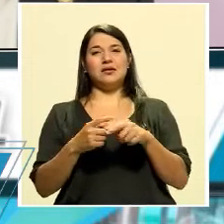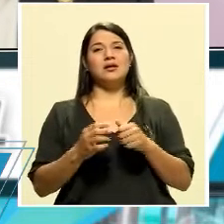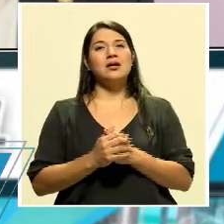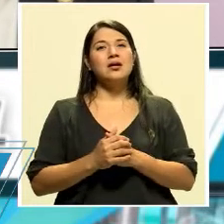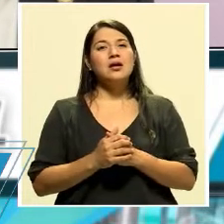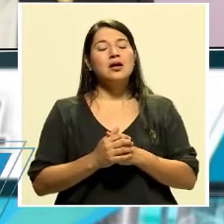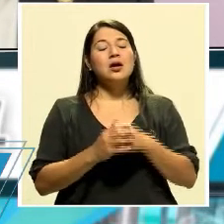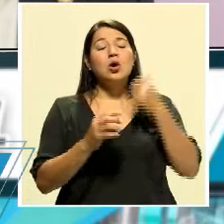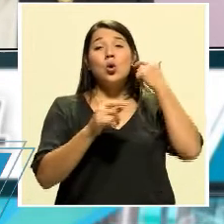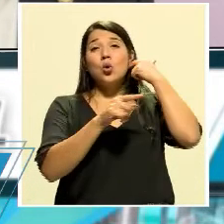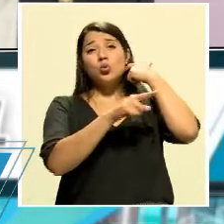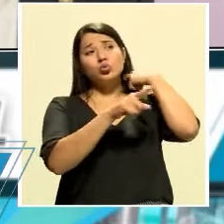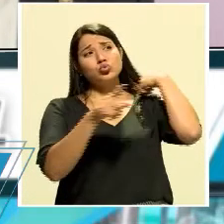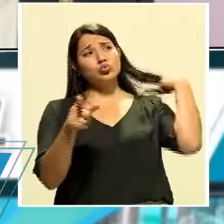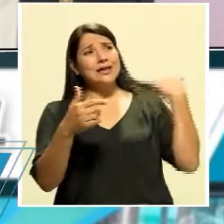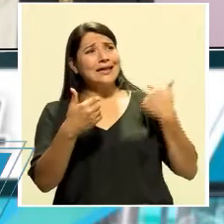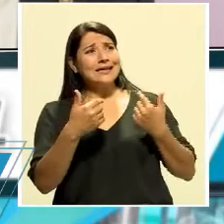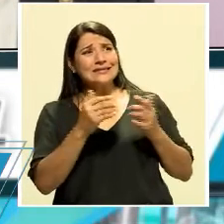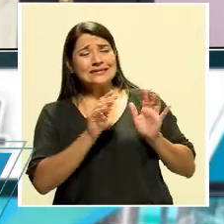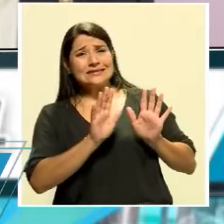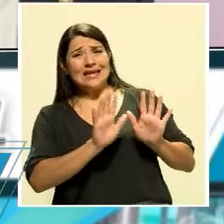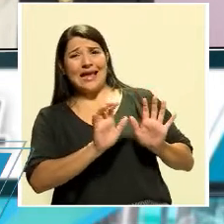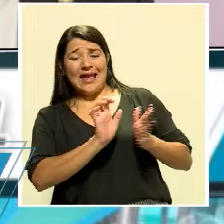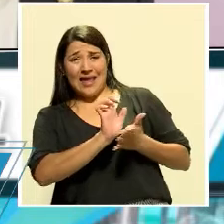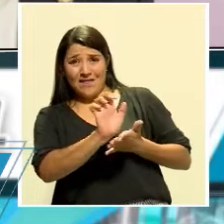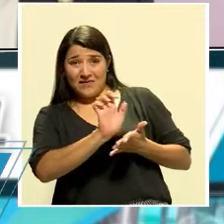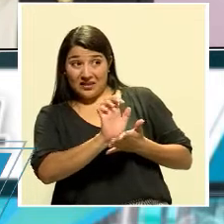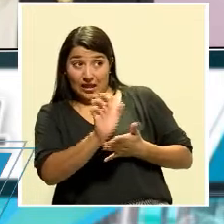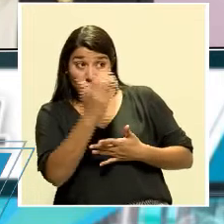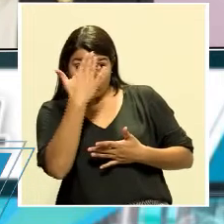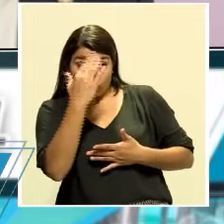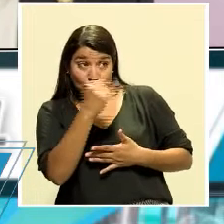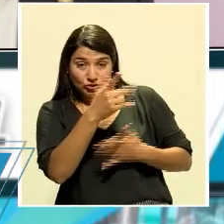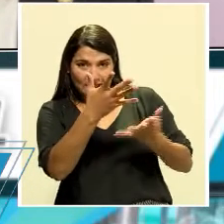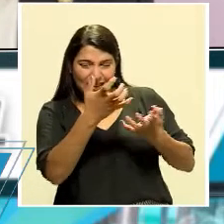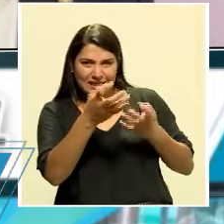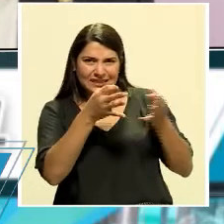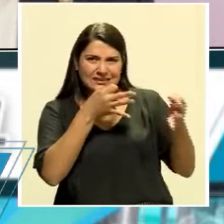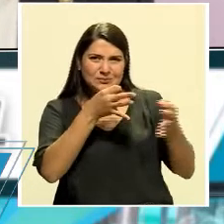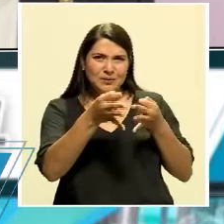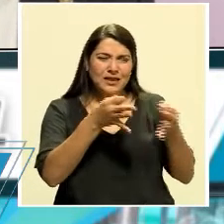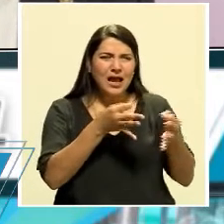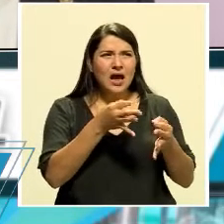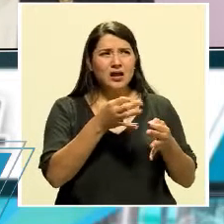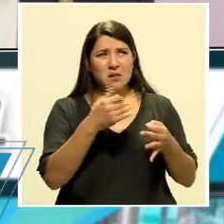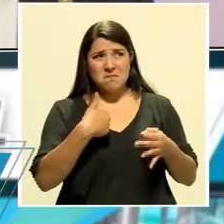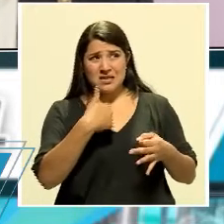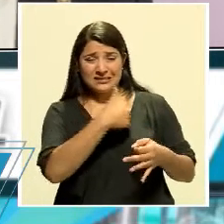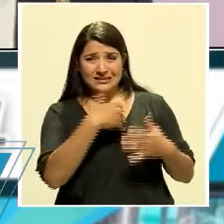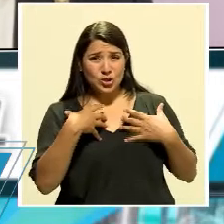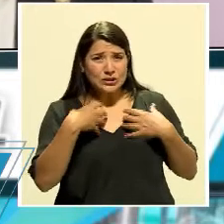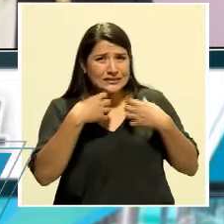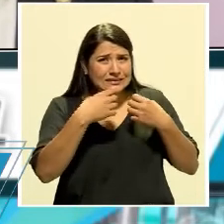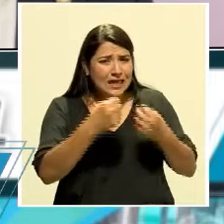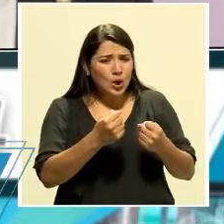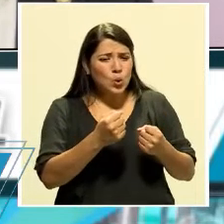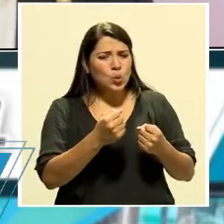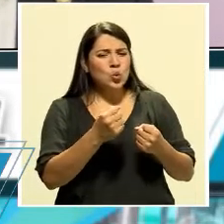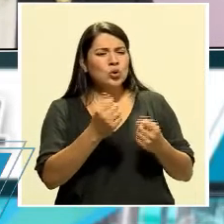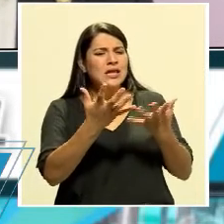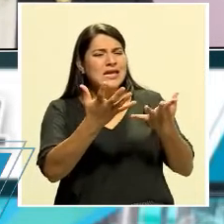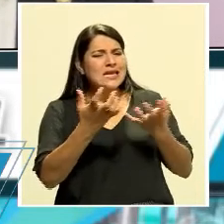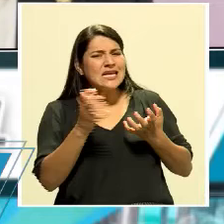una resistencia, por alguna razón que usted quiera explicar, una resistencia para compartir la